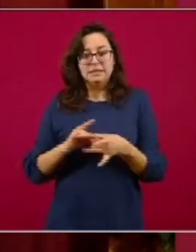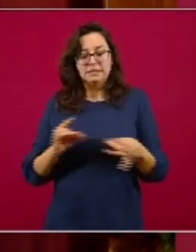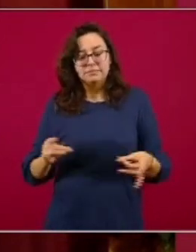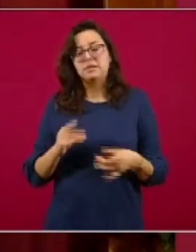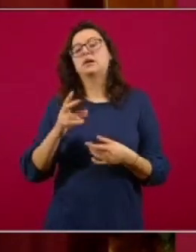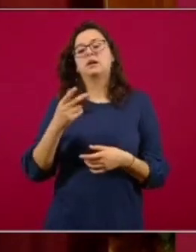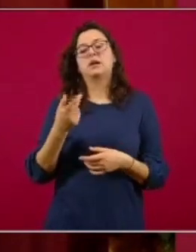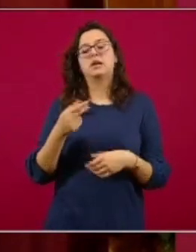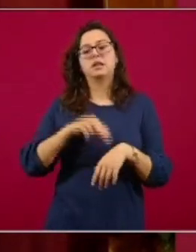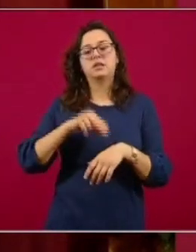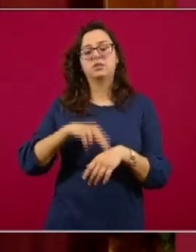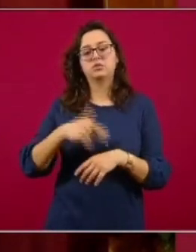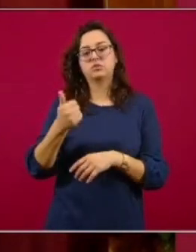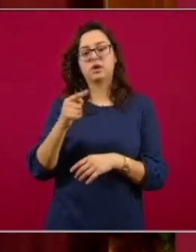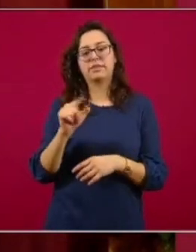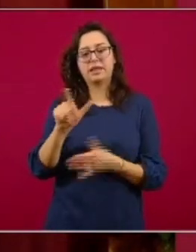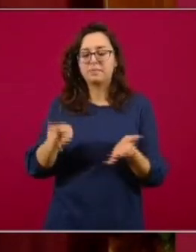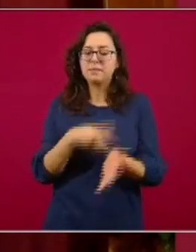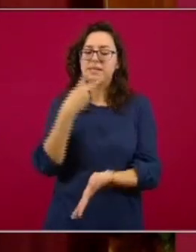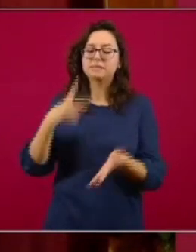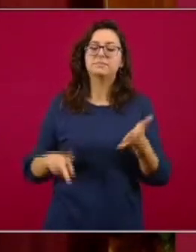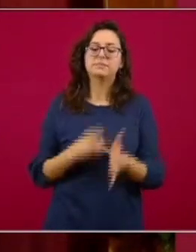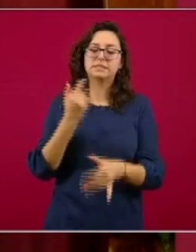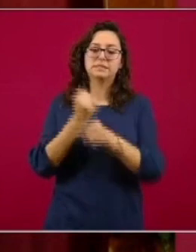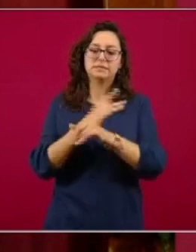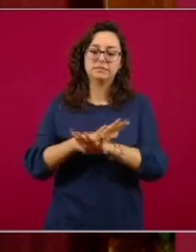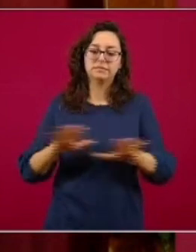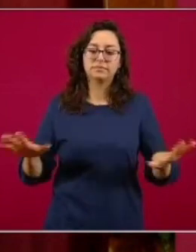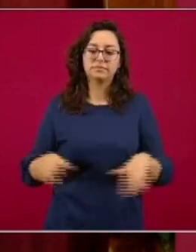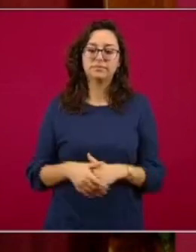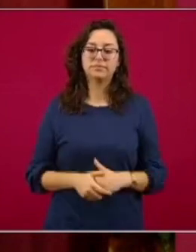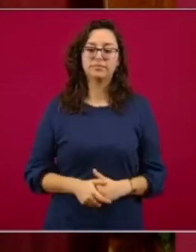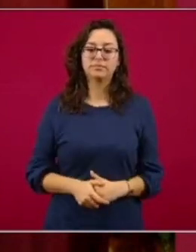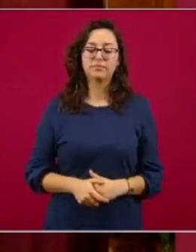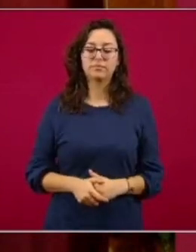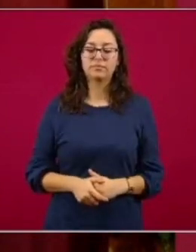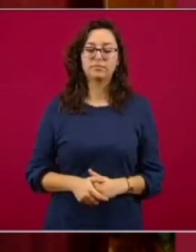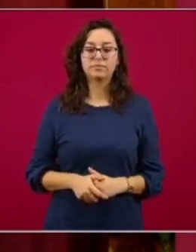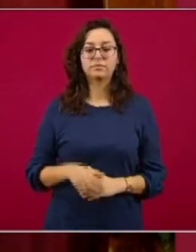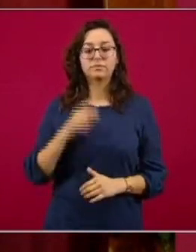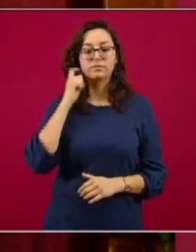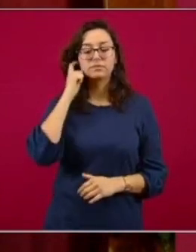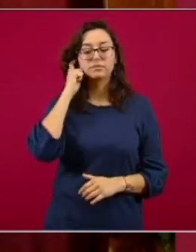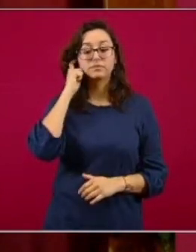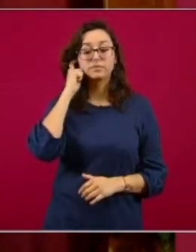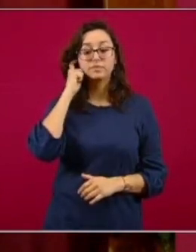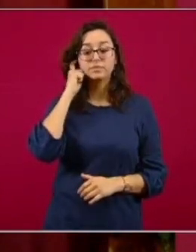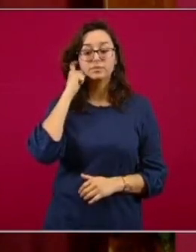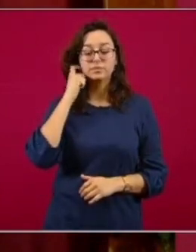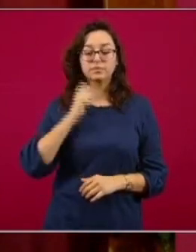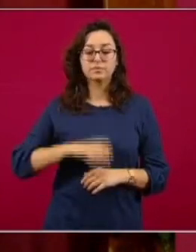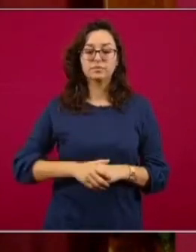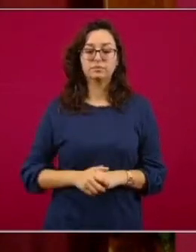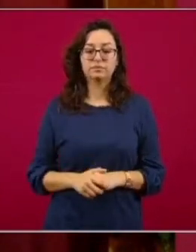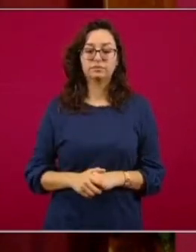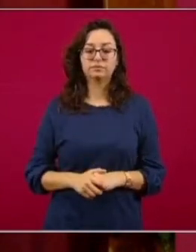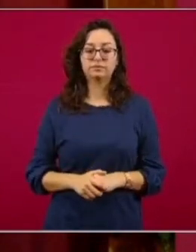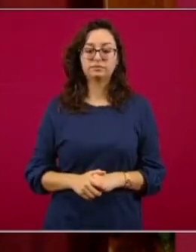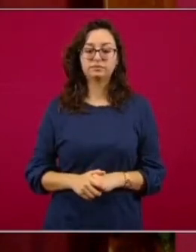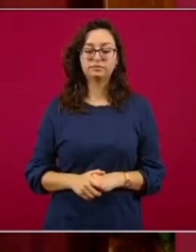Salud nos insisten mucho. Este 25% de positivo representa